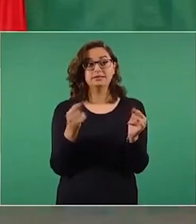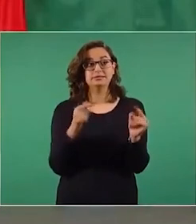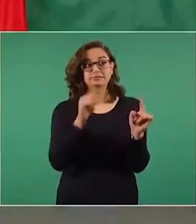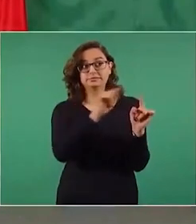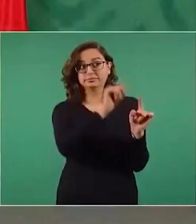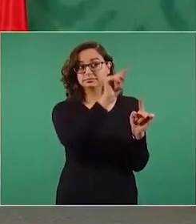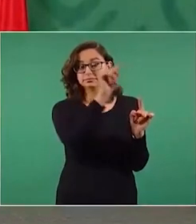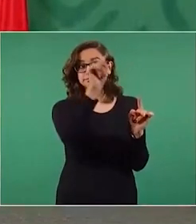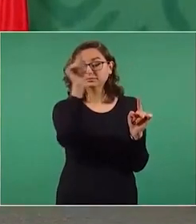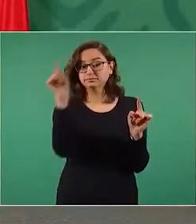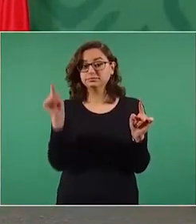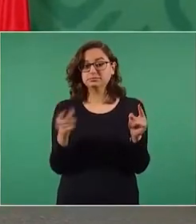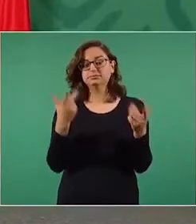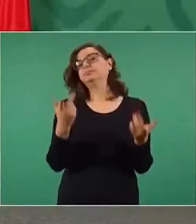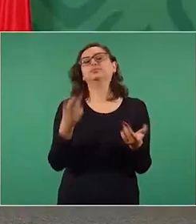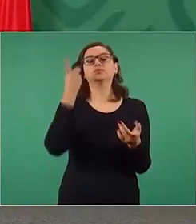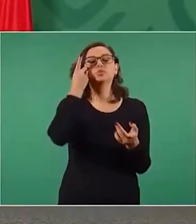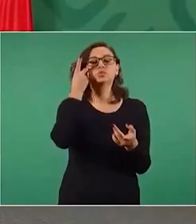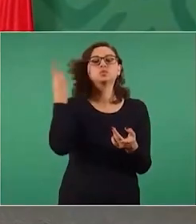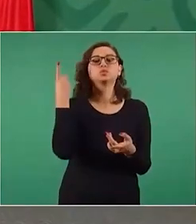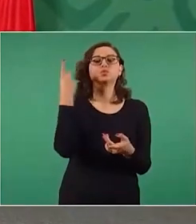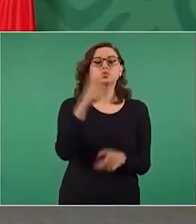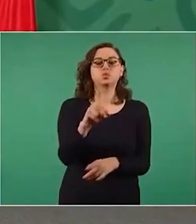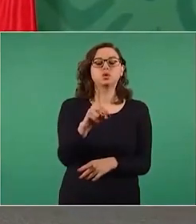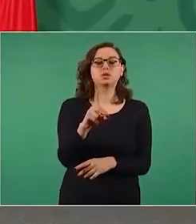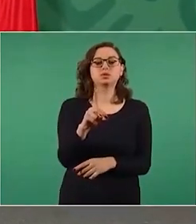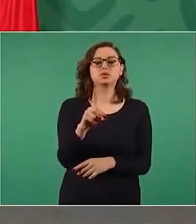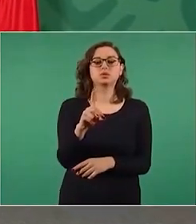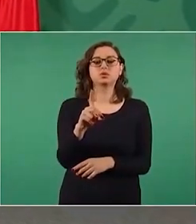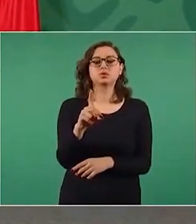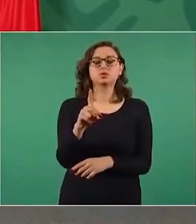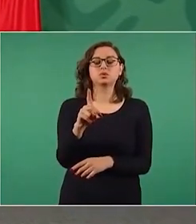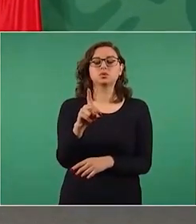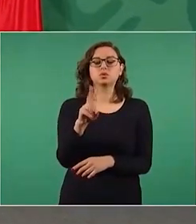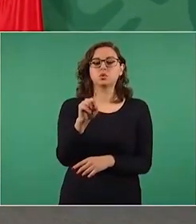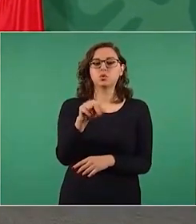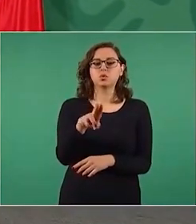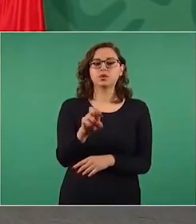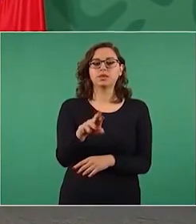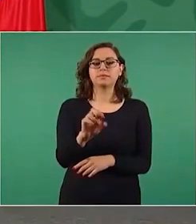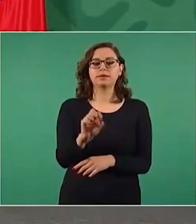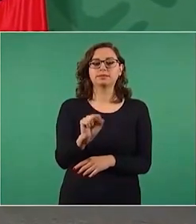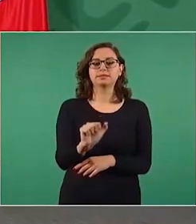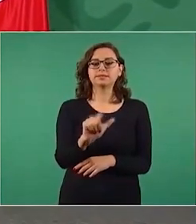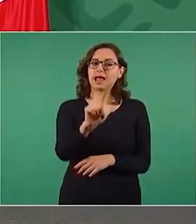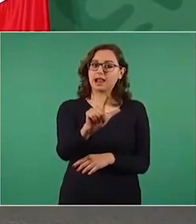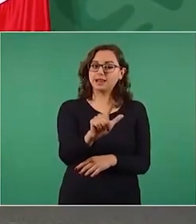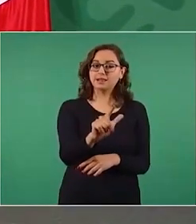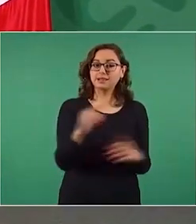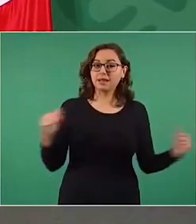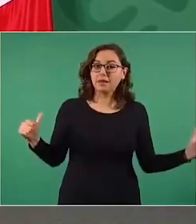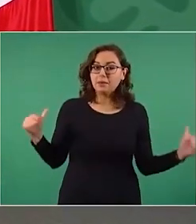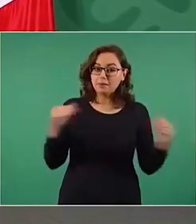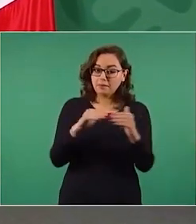tienen los dueños del Universal, ni